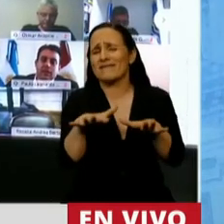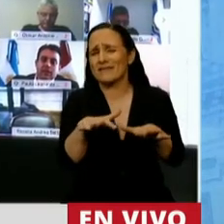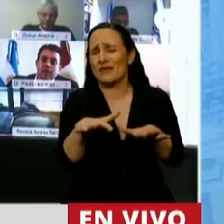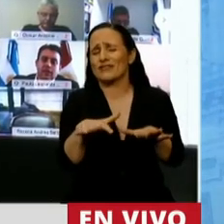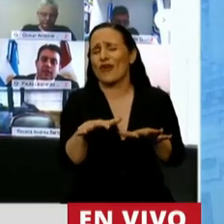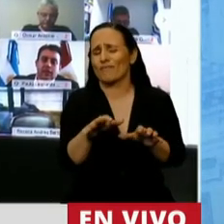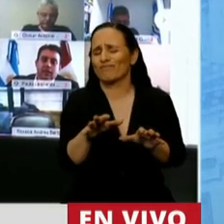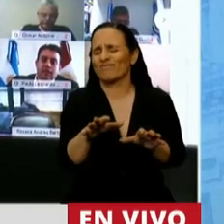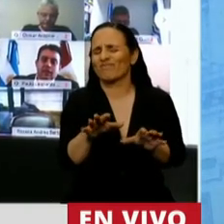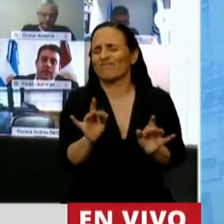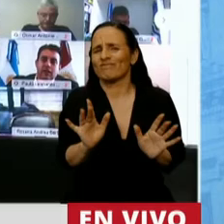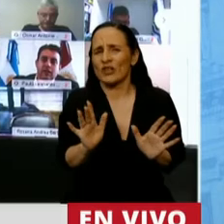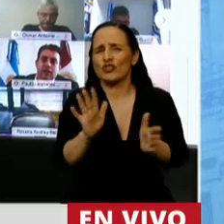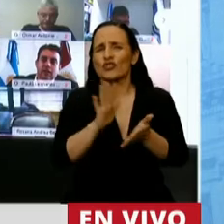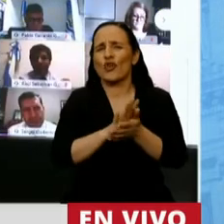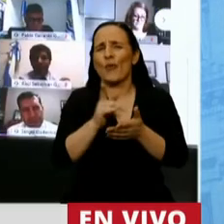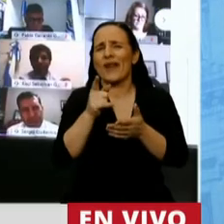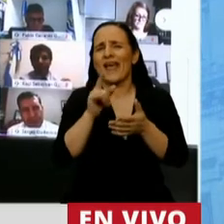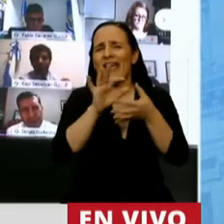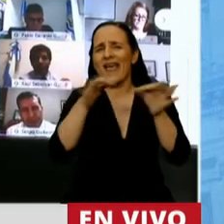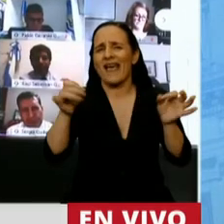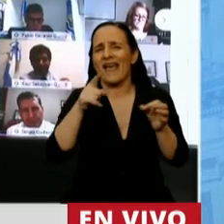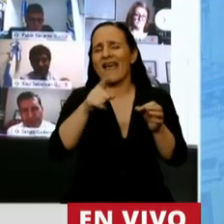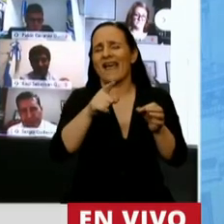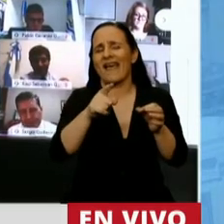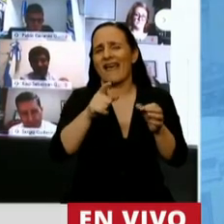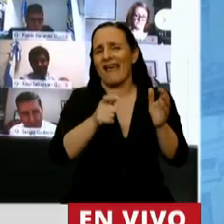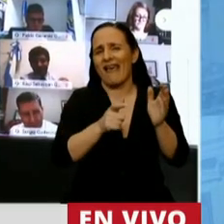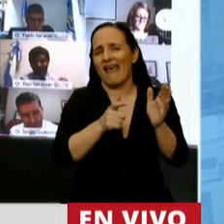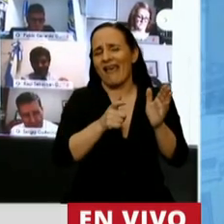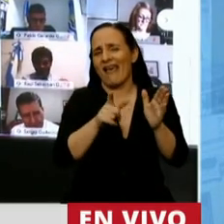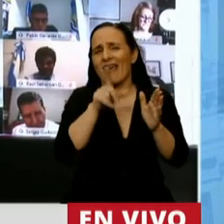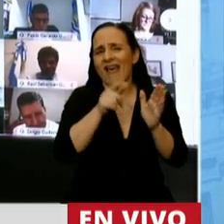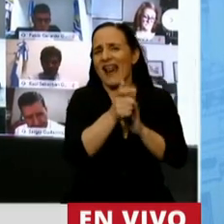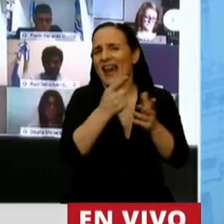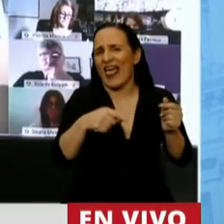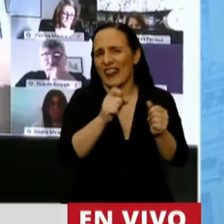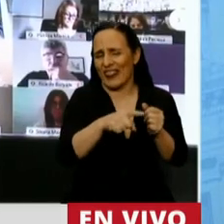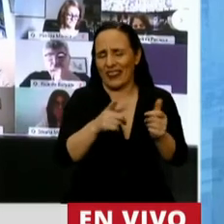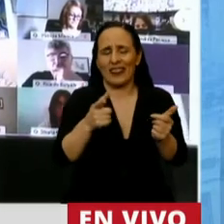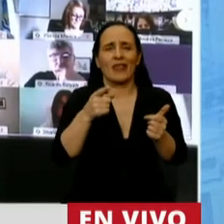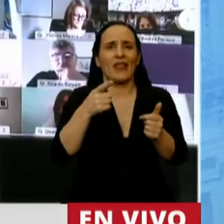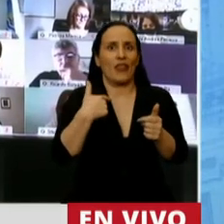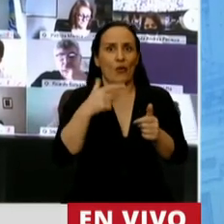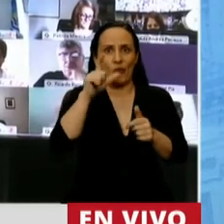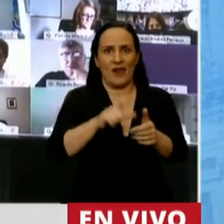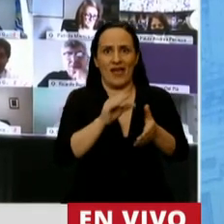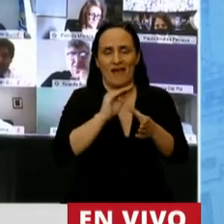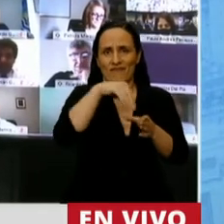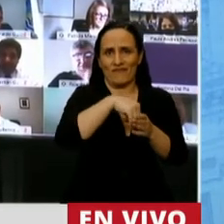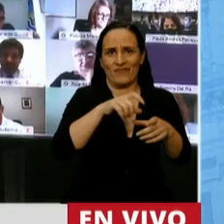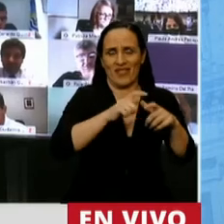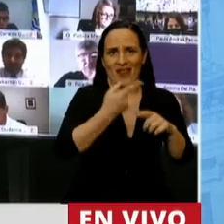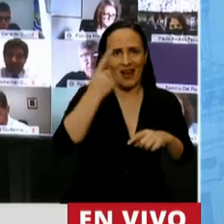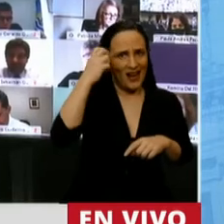sobre las frases emitidas en una red social de una legisladora nuestra, de una legisladora radical,